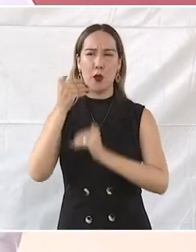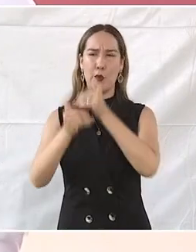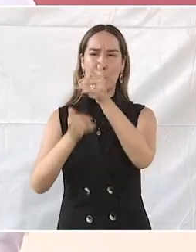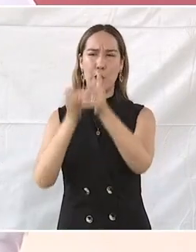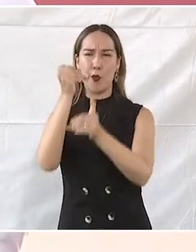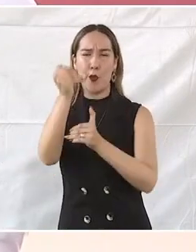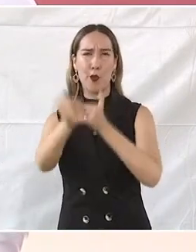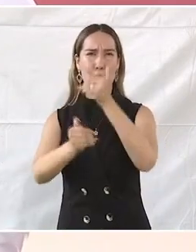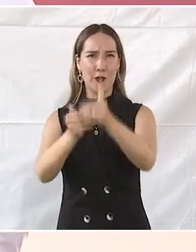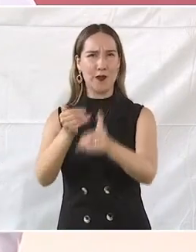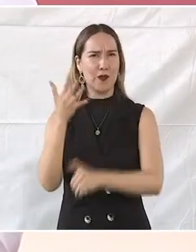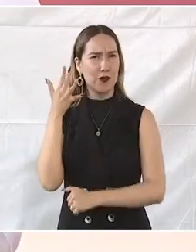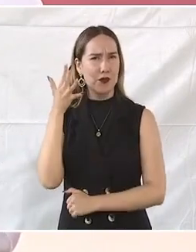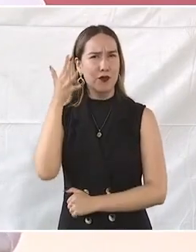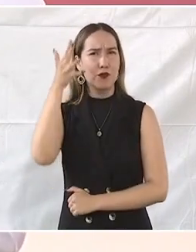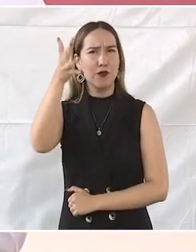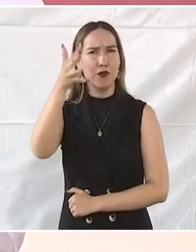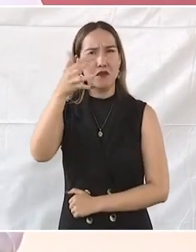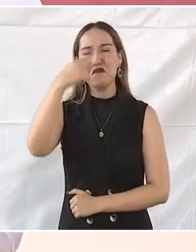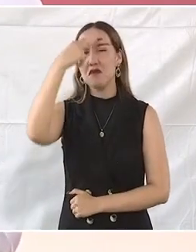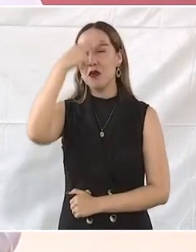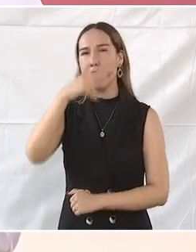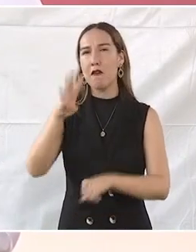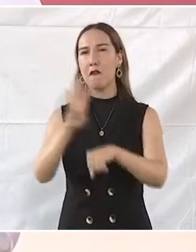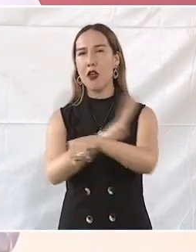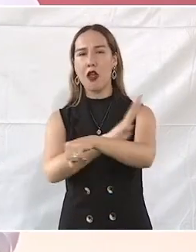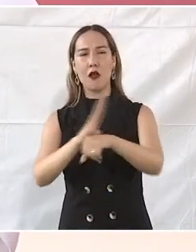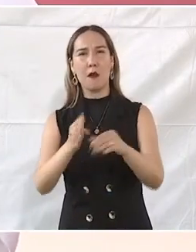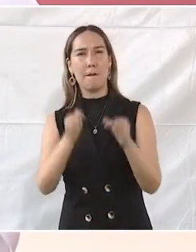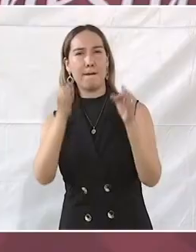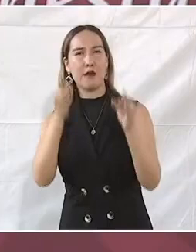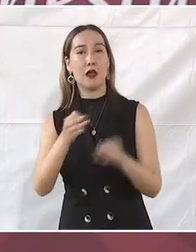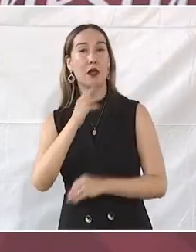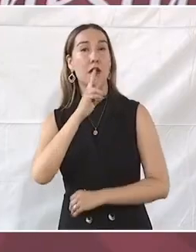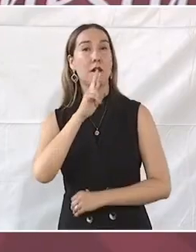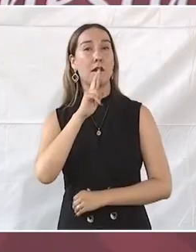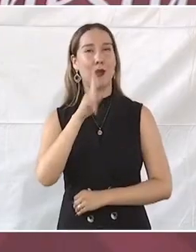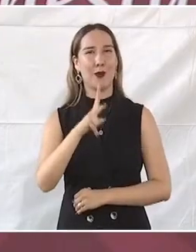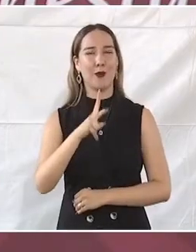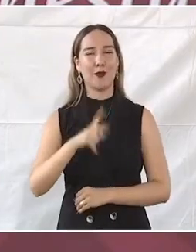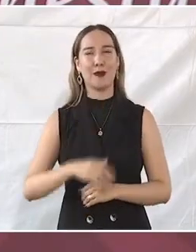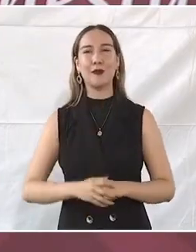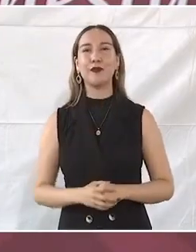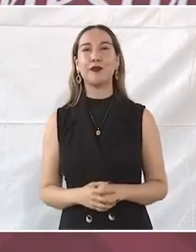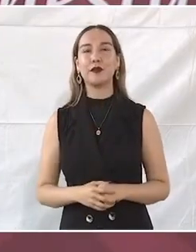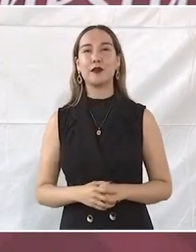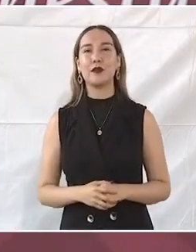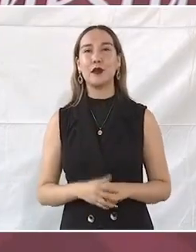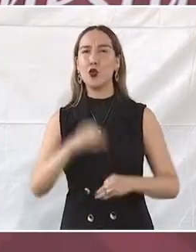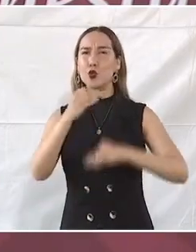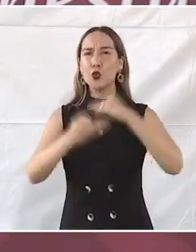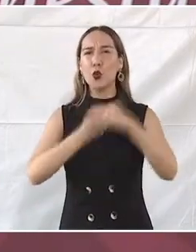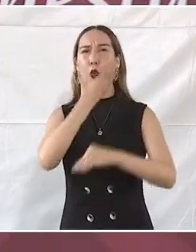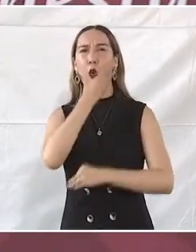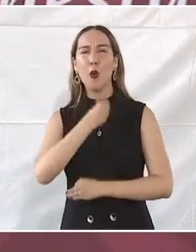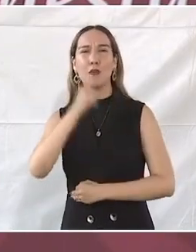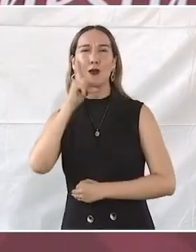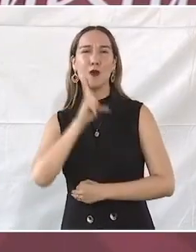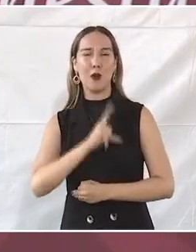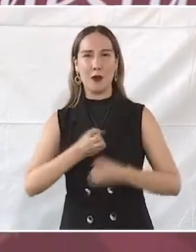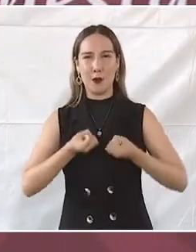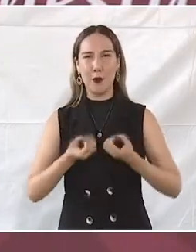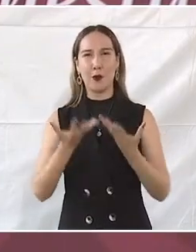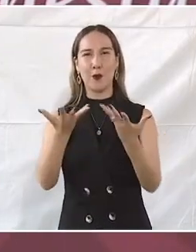verdadero estado de bienestar, con miras a un presente con esperanza y un futuro prometedor para todas y todos. Muchas gracias.